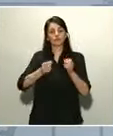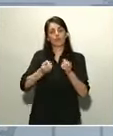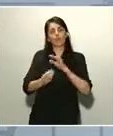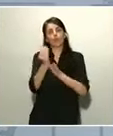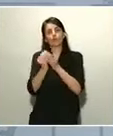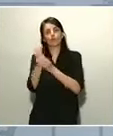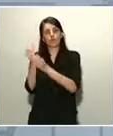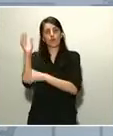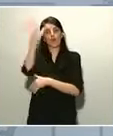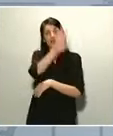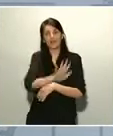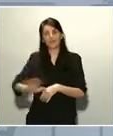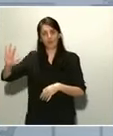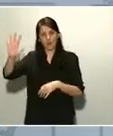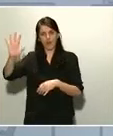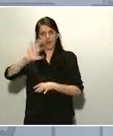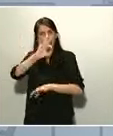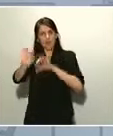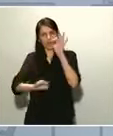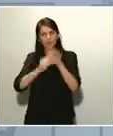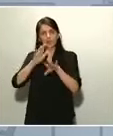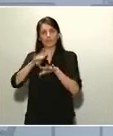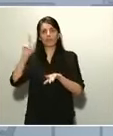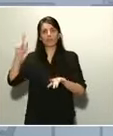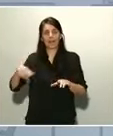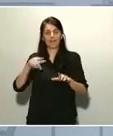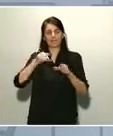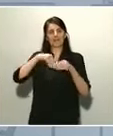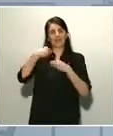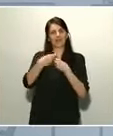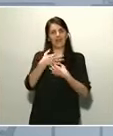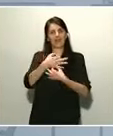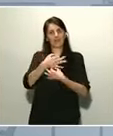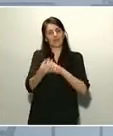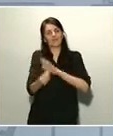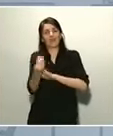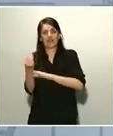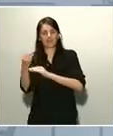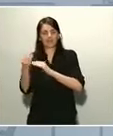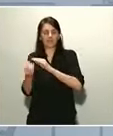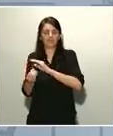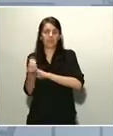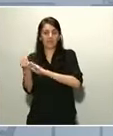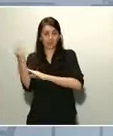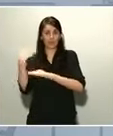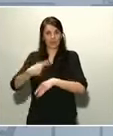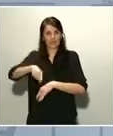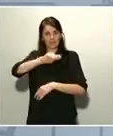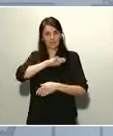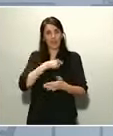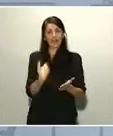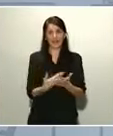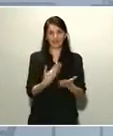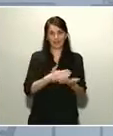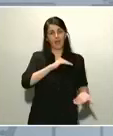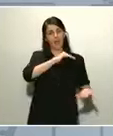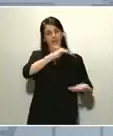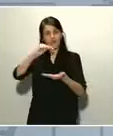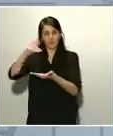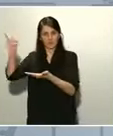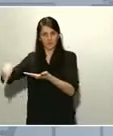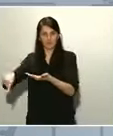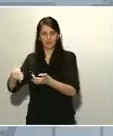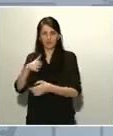suministro de estos materiales necesarios de fabricación española. Estamos trabajando en definitiva contra el reloj para poder